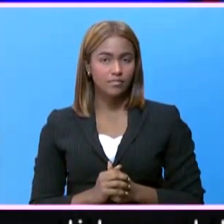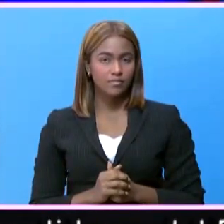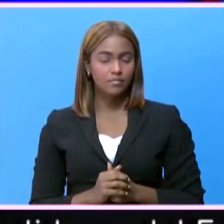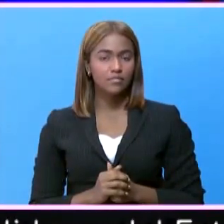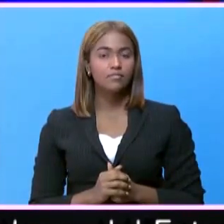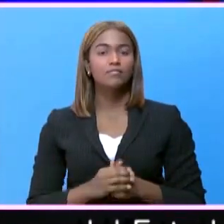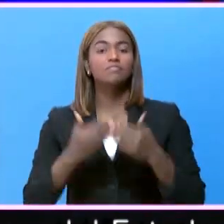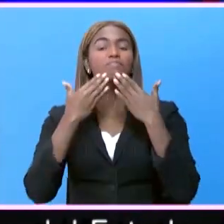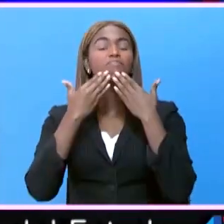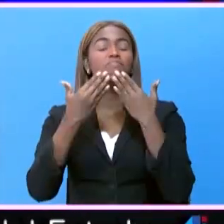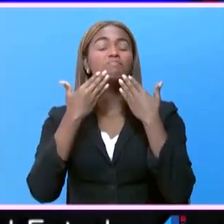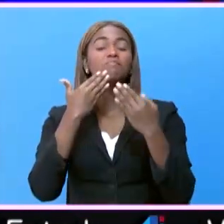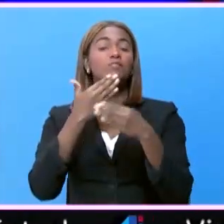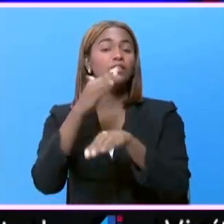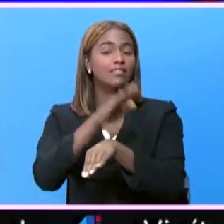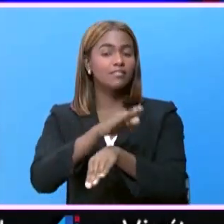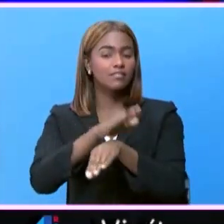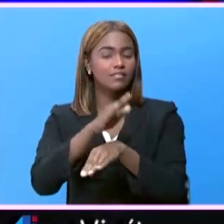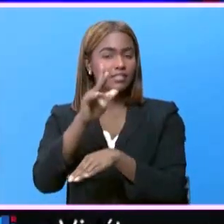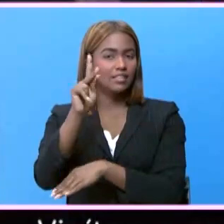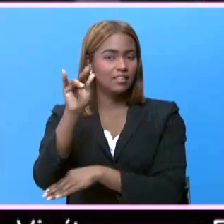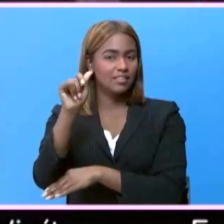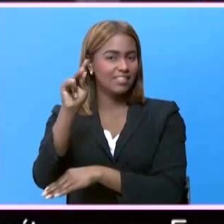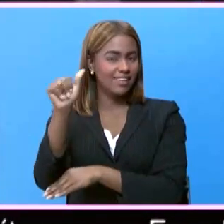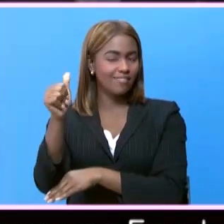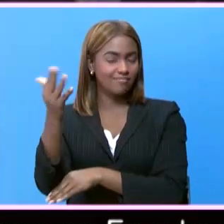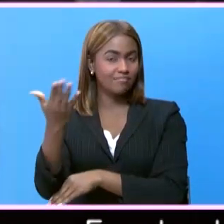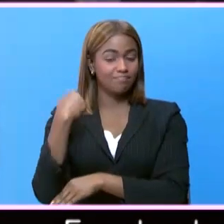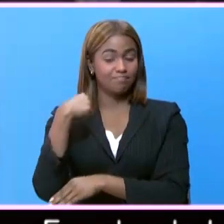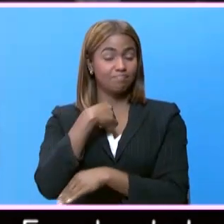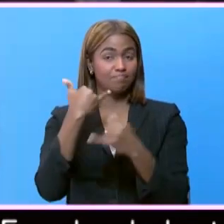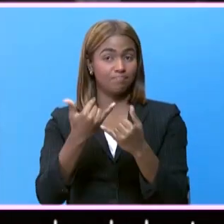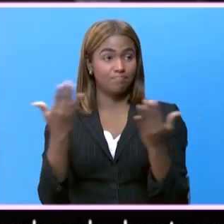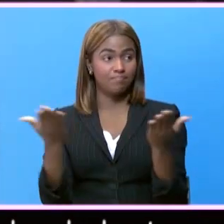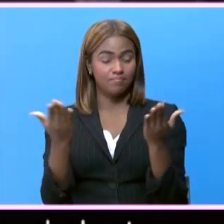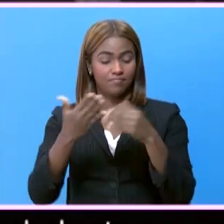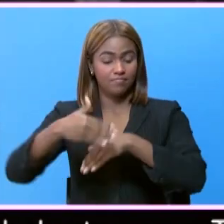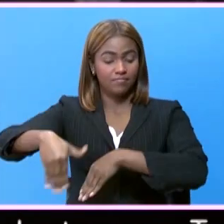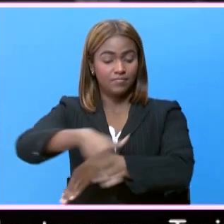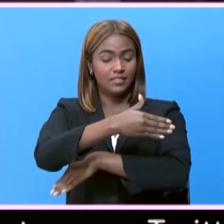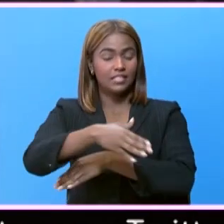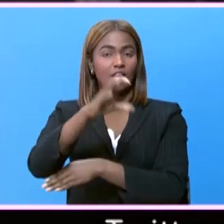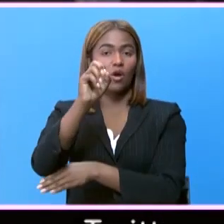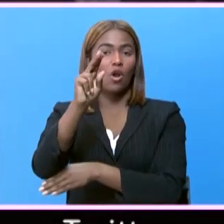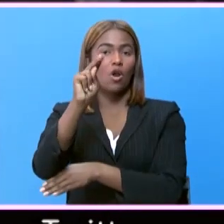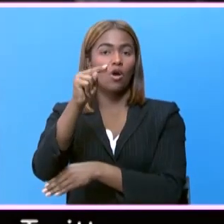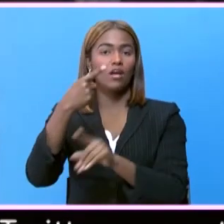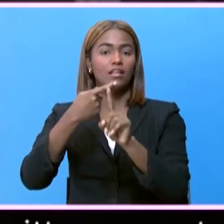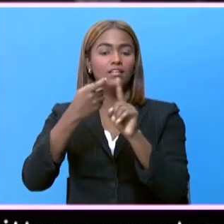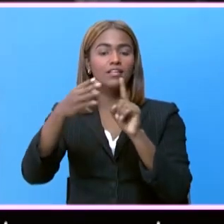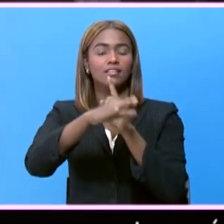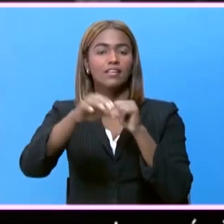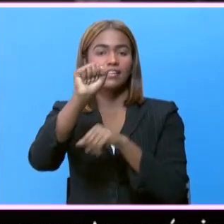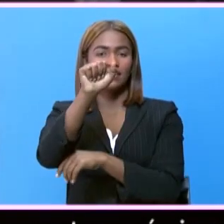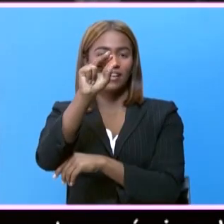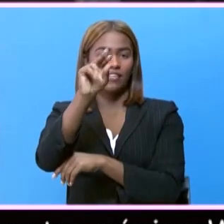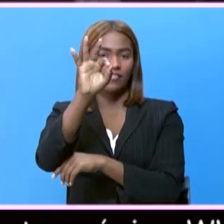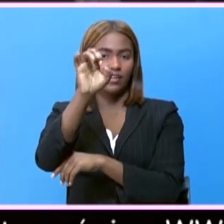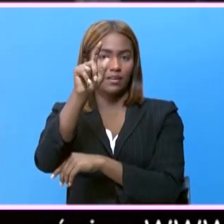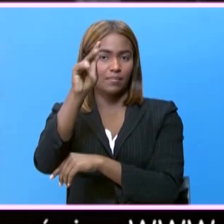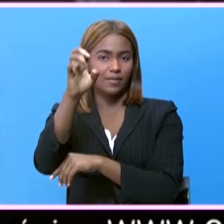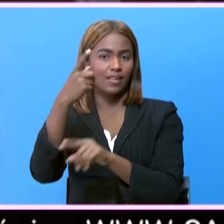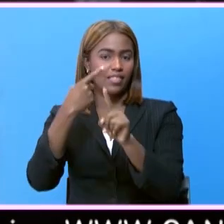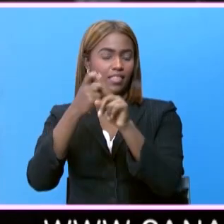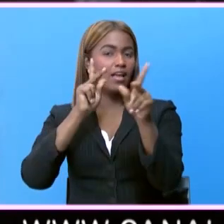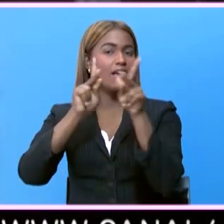Gracias, buenas noches, Katia Gutiérrez. Nosotros nos encontramos en la calle Colón del municipio de San Felipe, en la provincia del